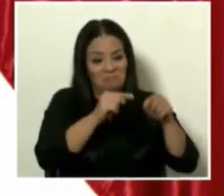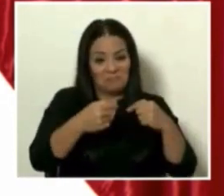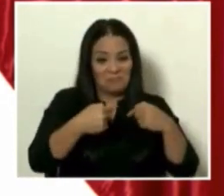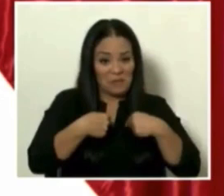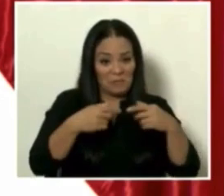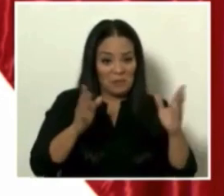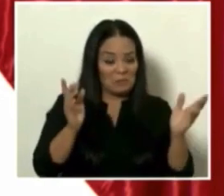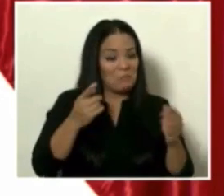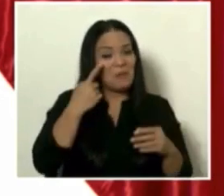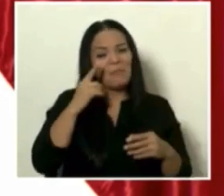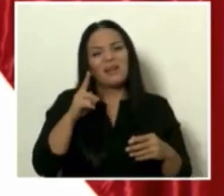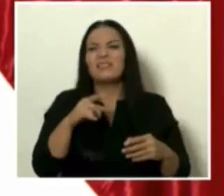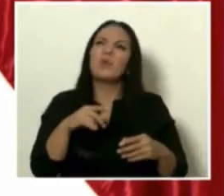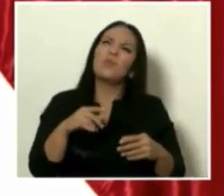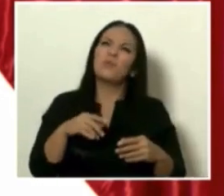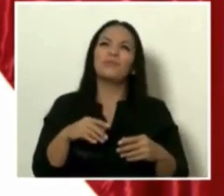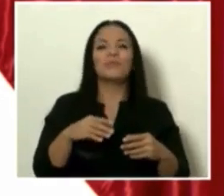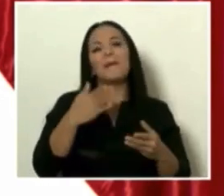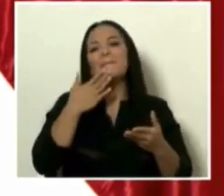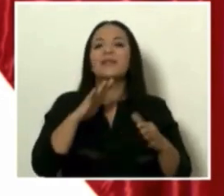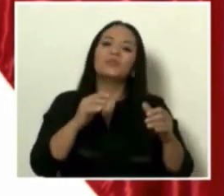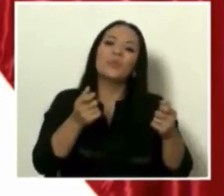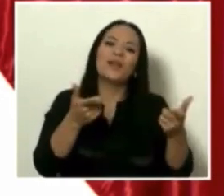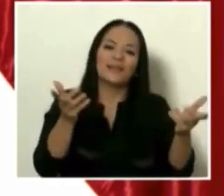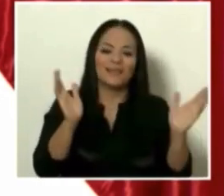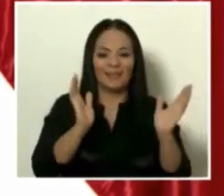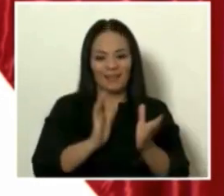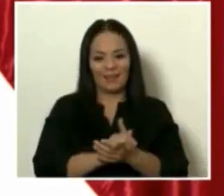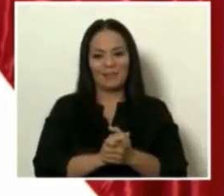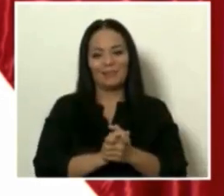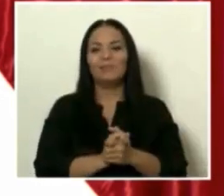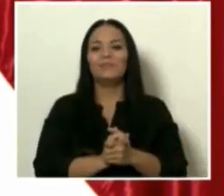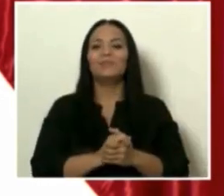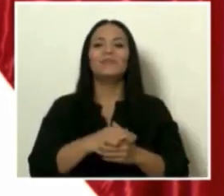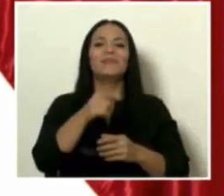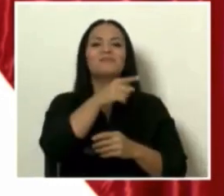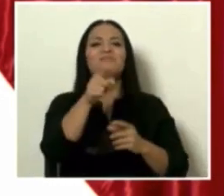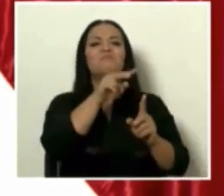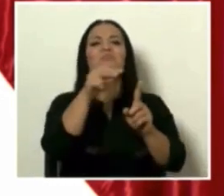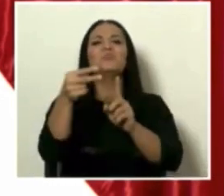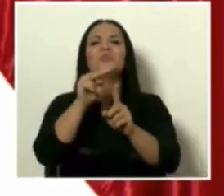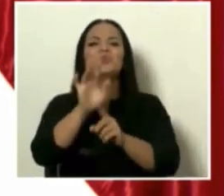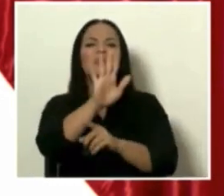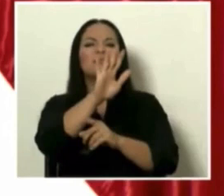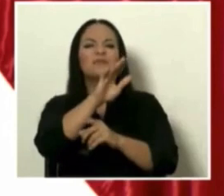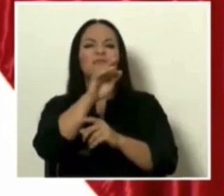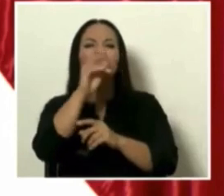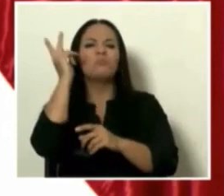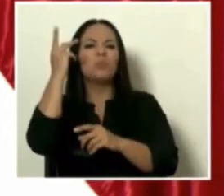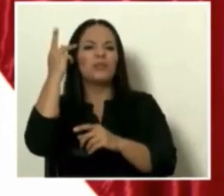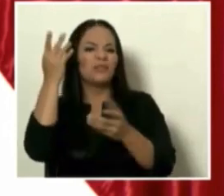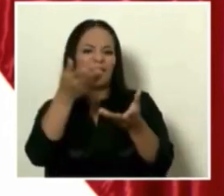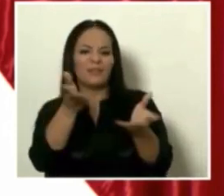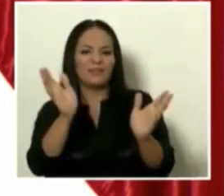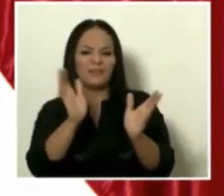me parecen desafortunadas es porque son posturas politiqueras en ambos casos.